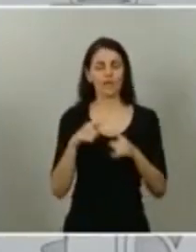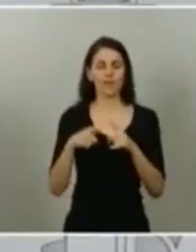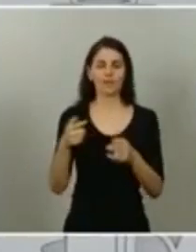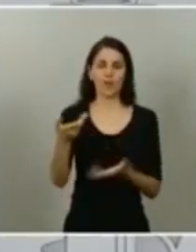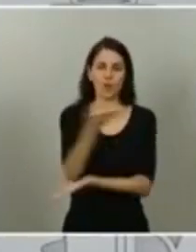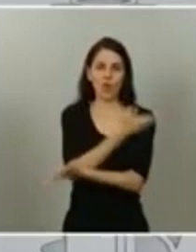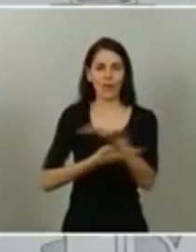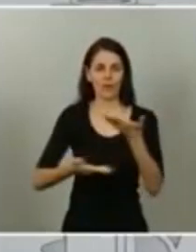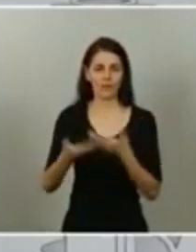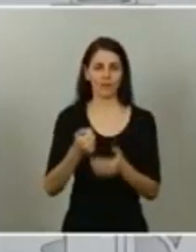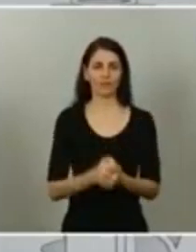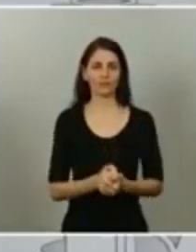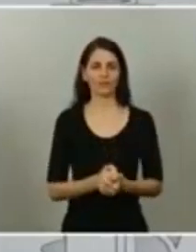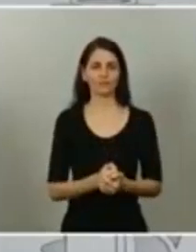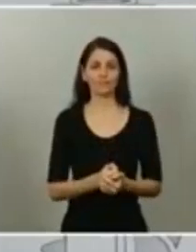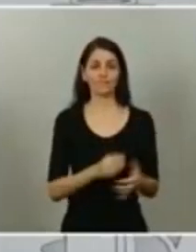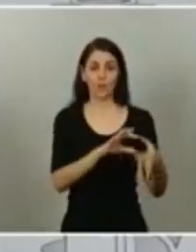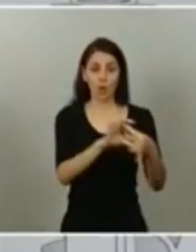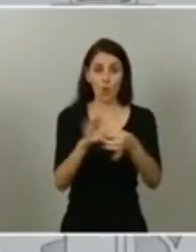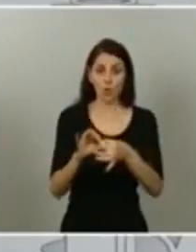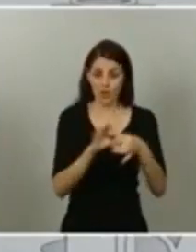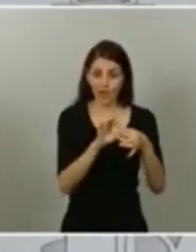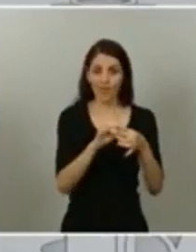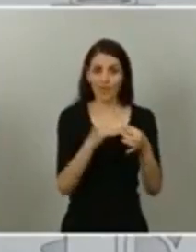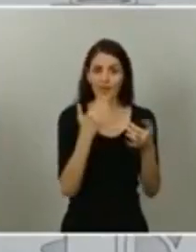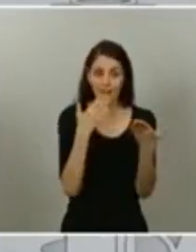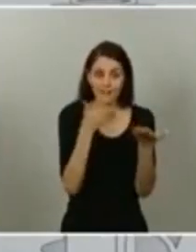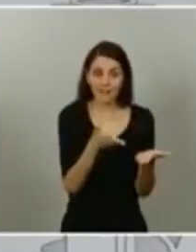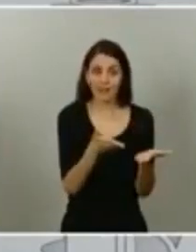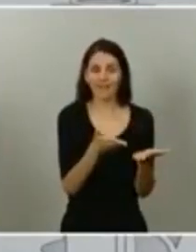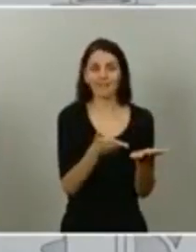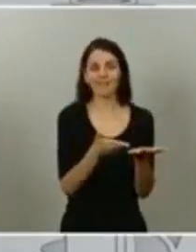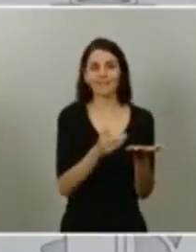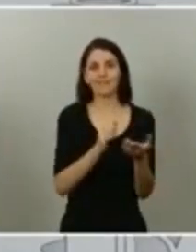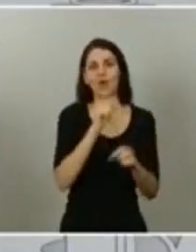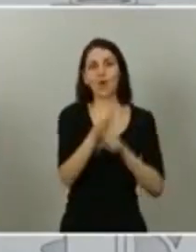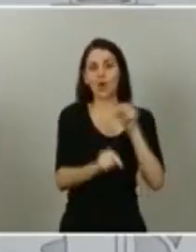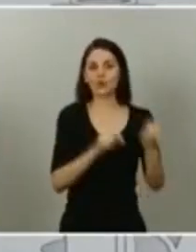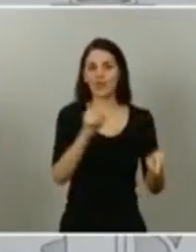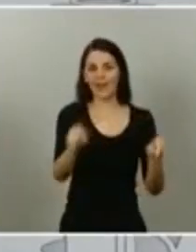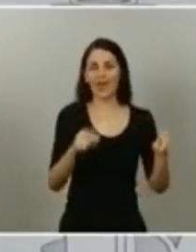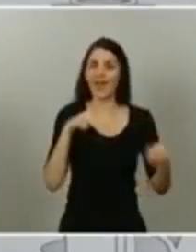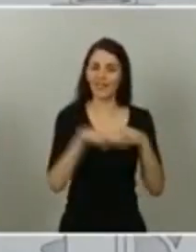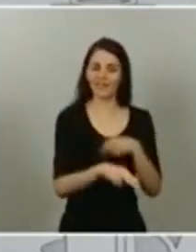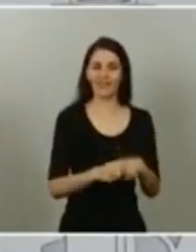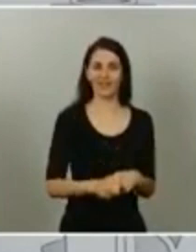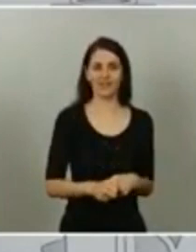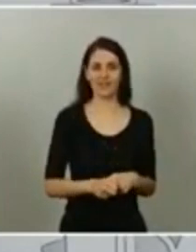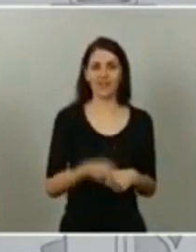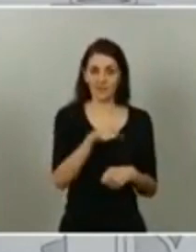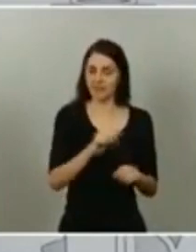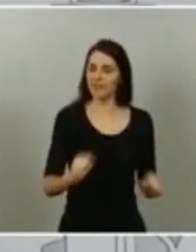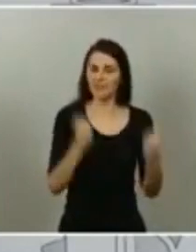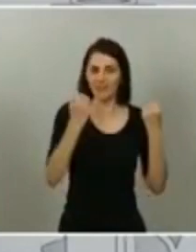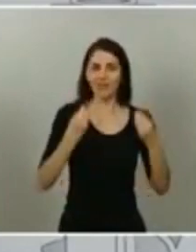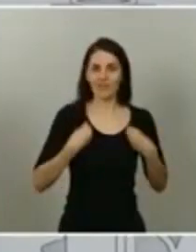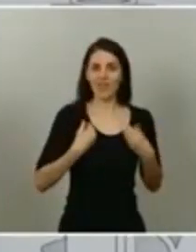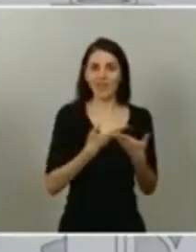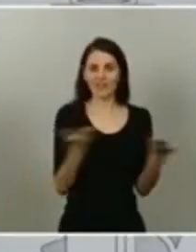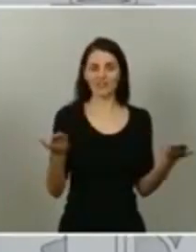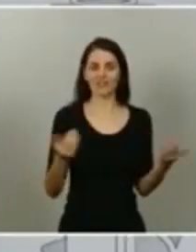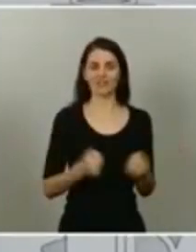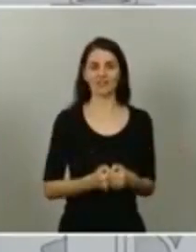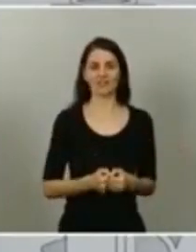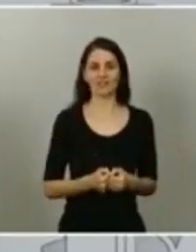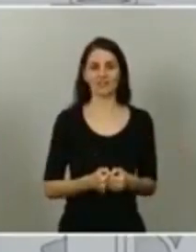dicho en muchas ocasiones, ha evitado contagios. La unidad ha salvado miles y miles y miles de vidas en nuestro país. Y la unidad puede y debe salvar